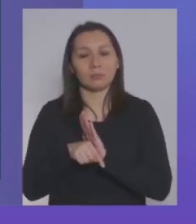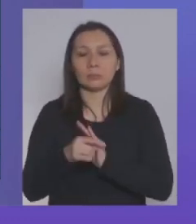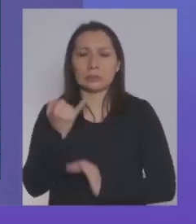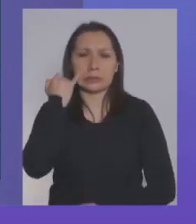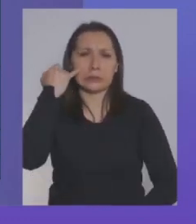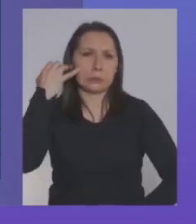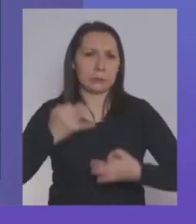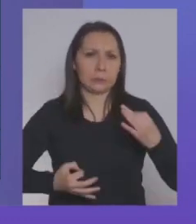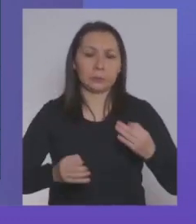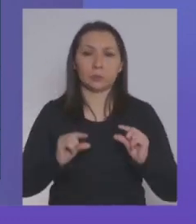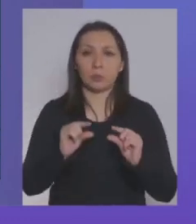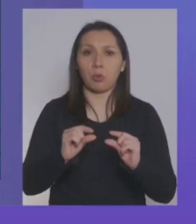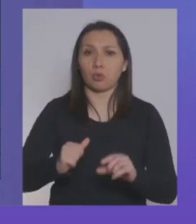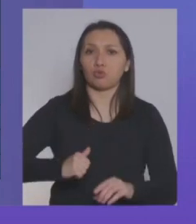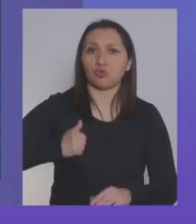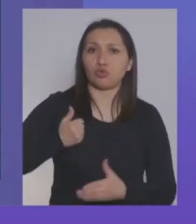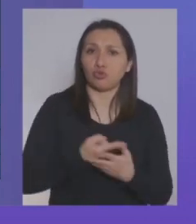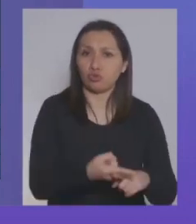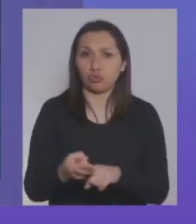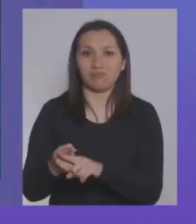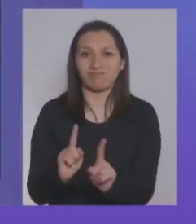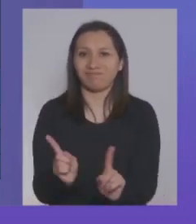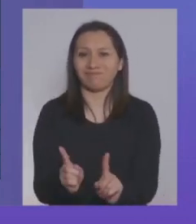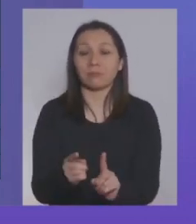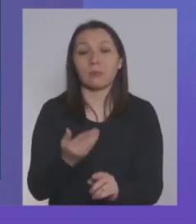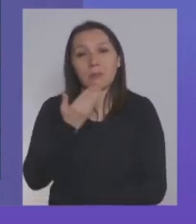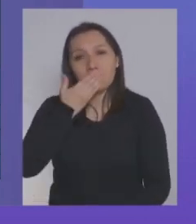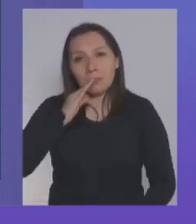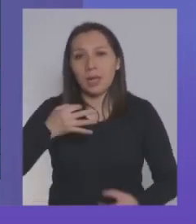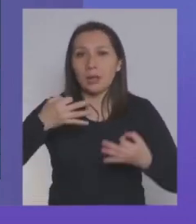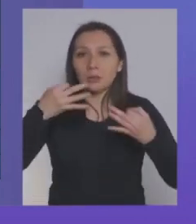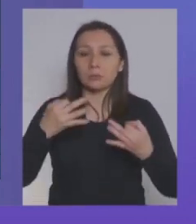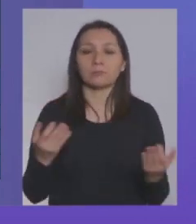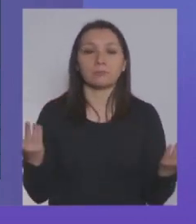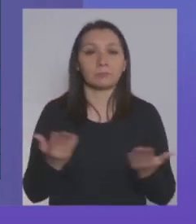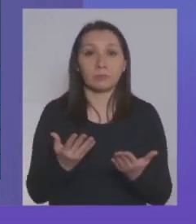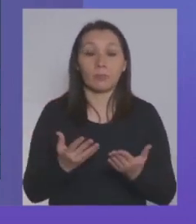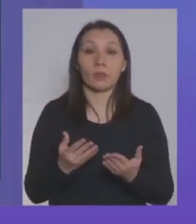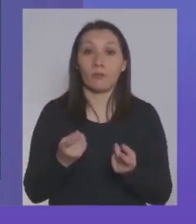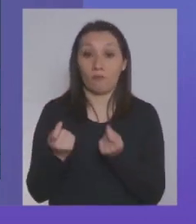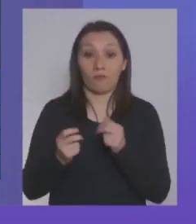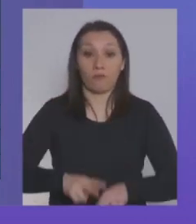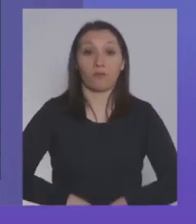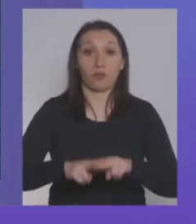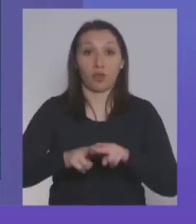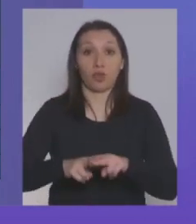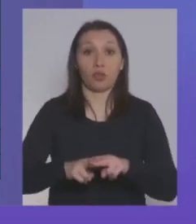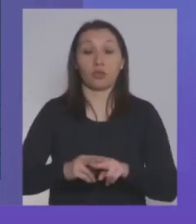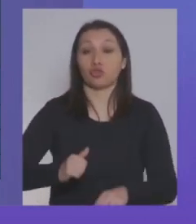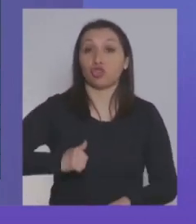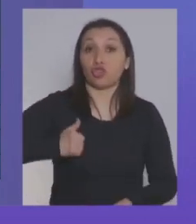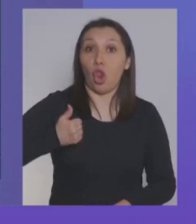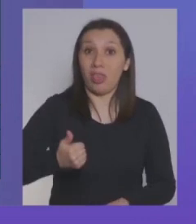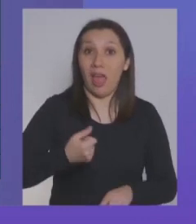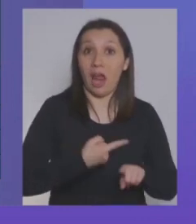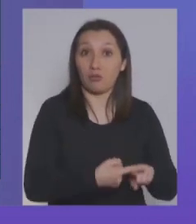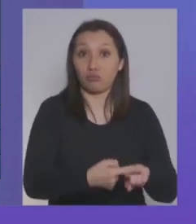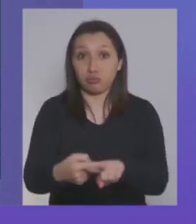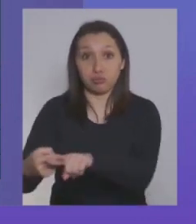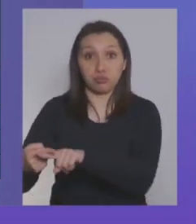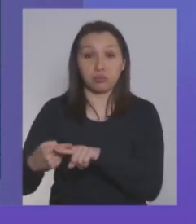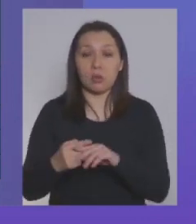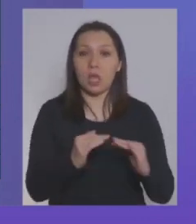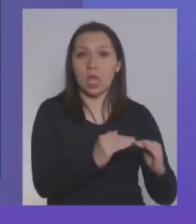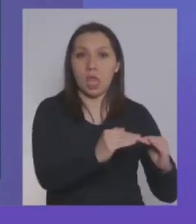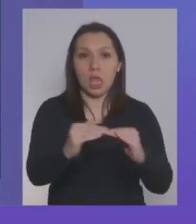injusto y muy poco solidario. Lo que corresponde es que los recursos que son del fondo solidario sirvan en igual